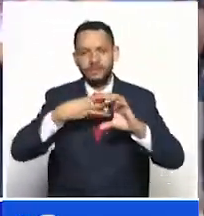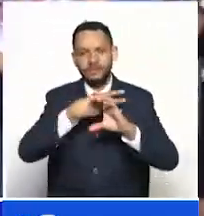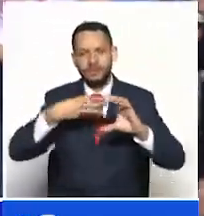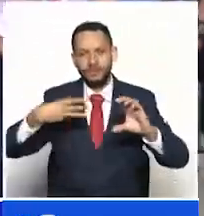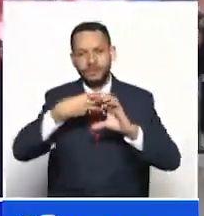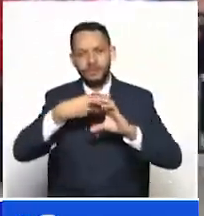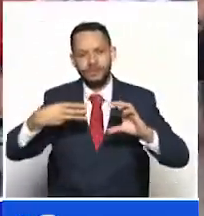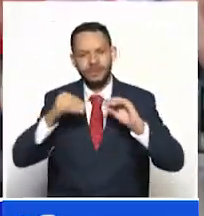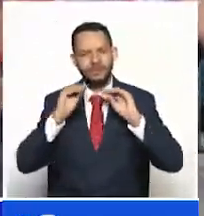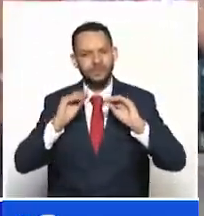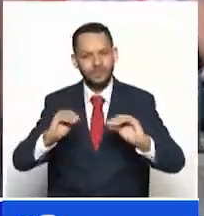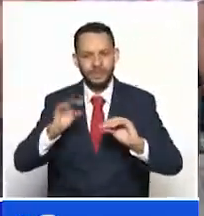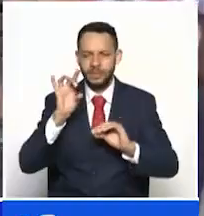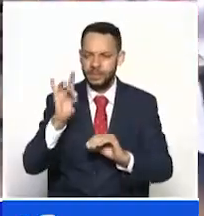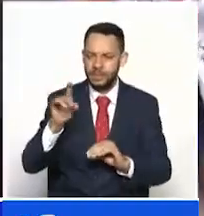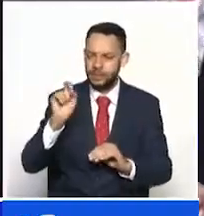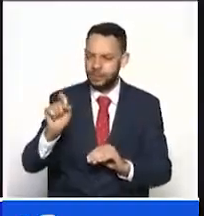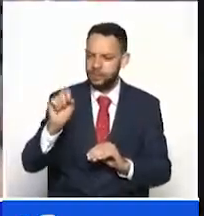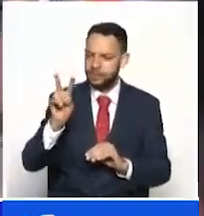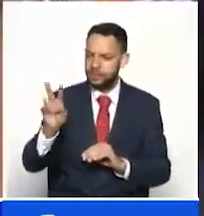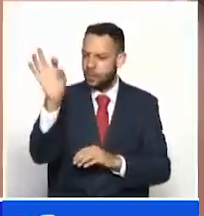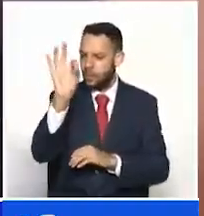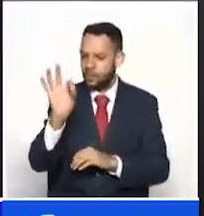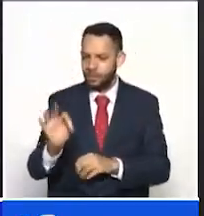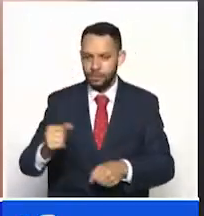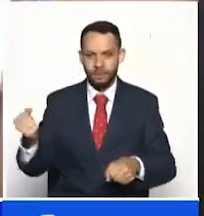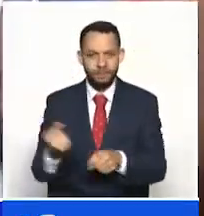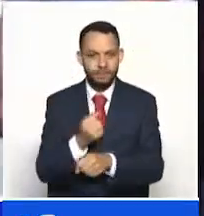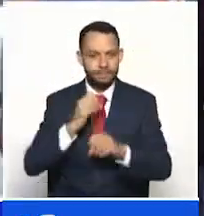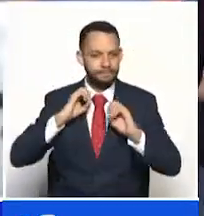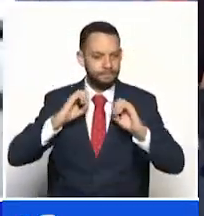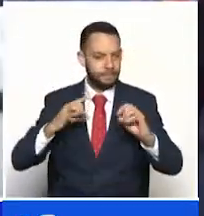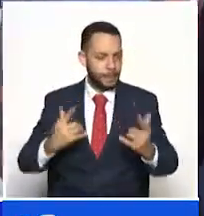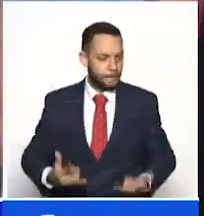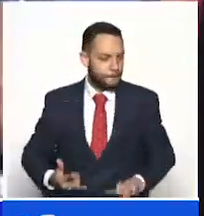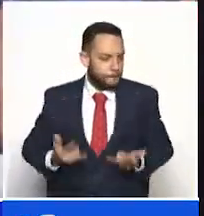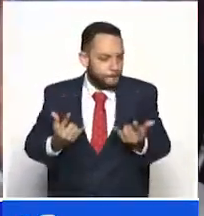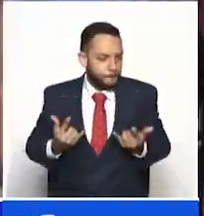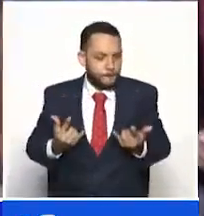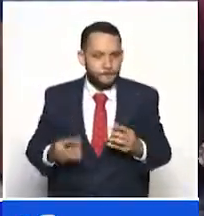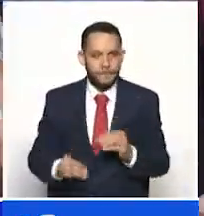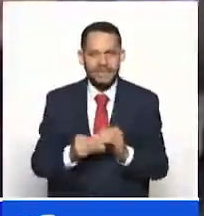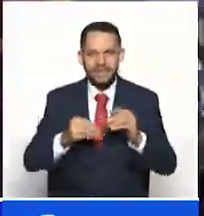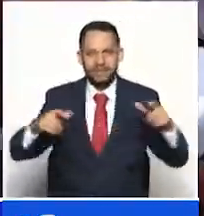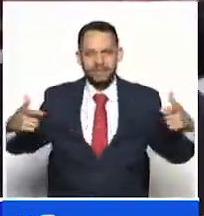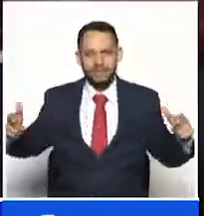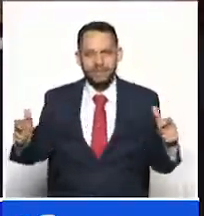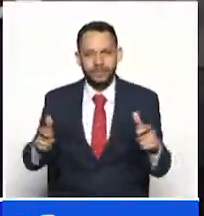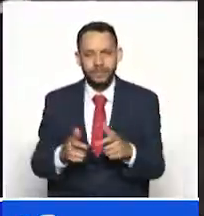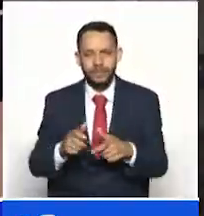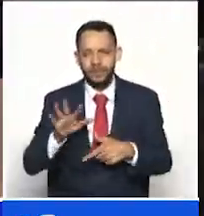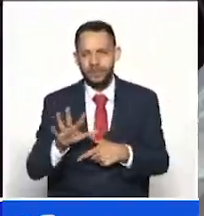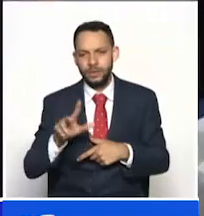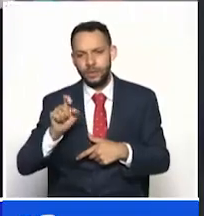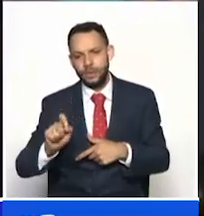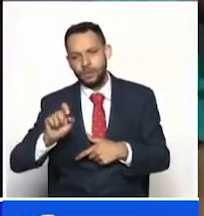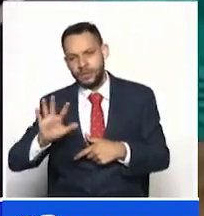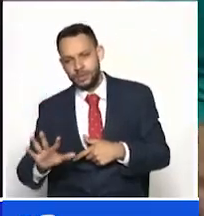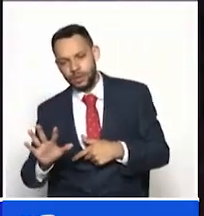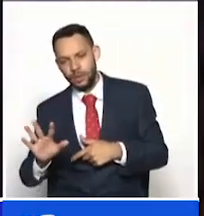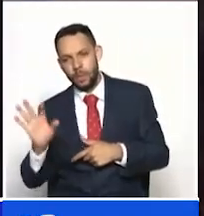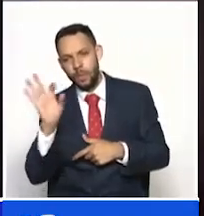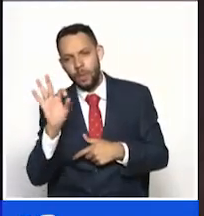cifra de 15,2% de desempleo, es decir, que se registró una disminución de 5,5 puntos en